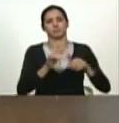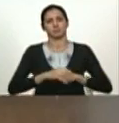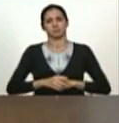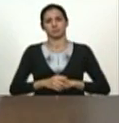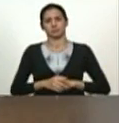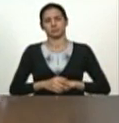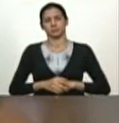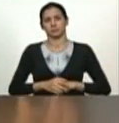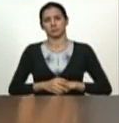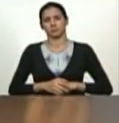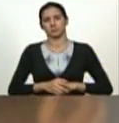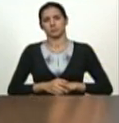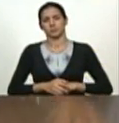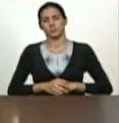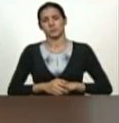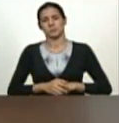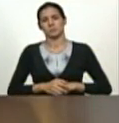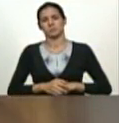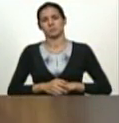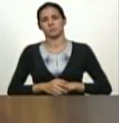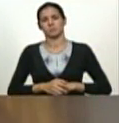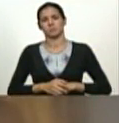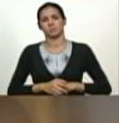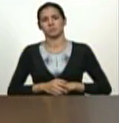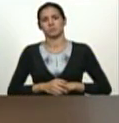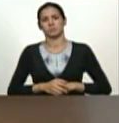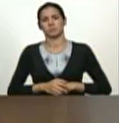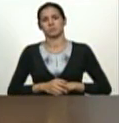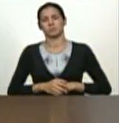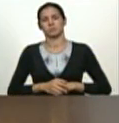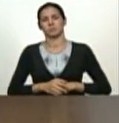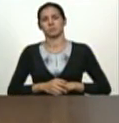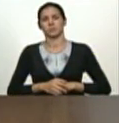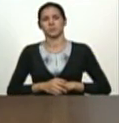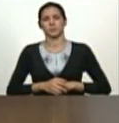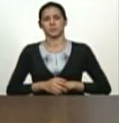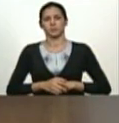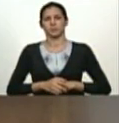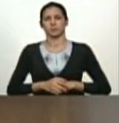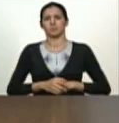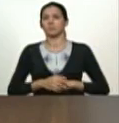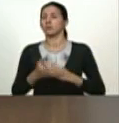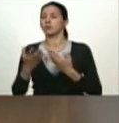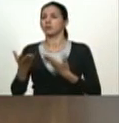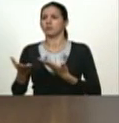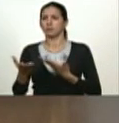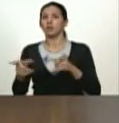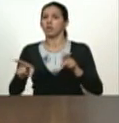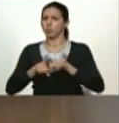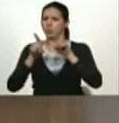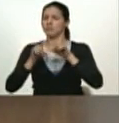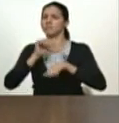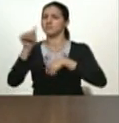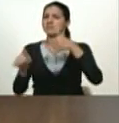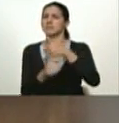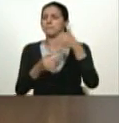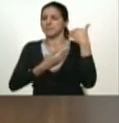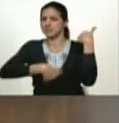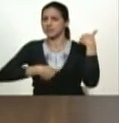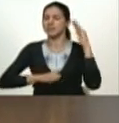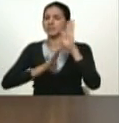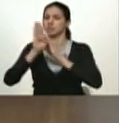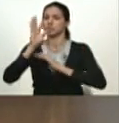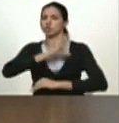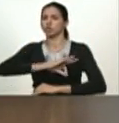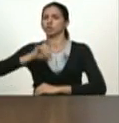bueno esta es la vicepresidencia de soberanía política seguridad y de paz queridos camaradas igualmente la vicepresidencia de desarrollo del